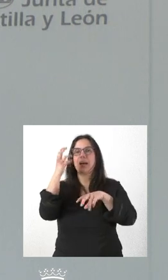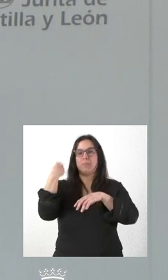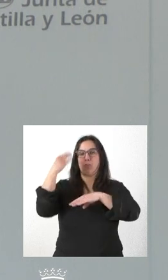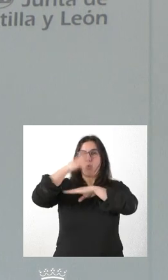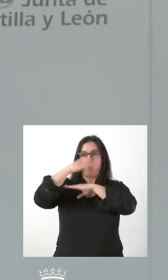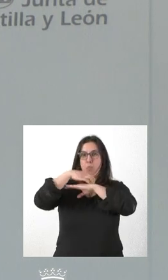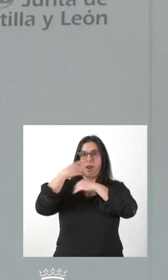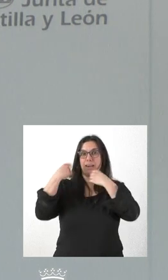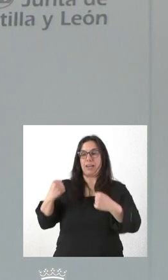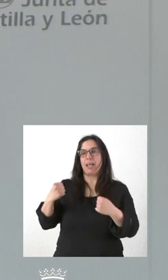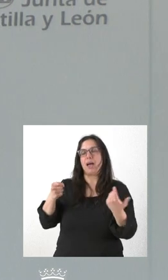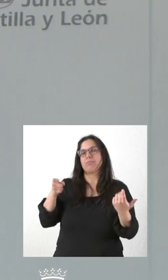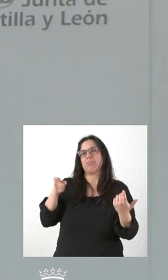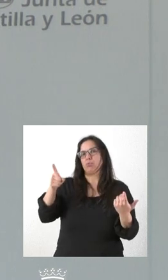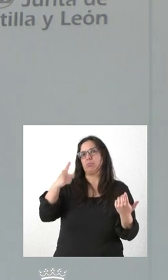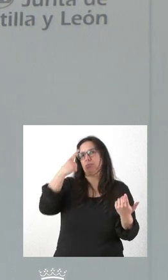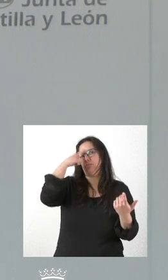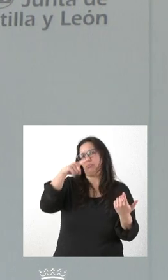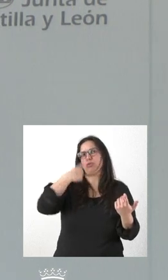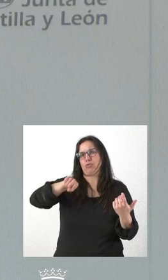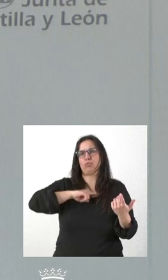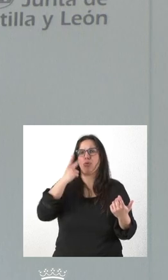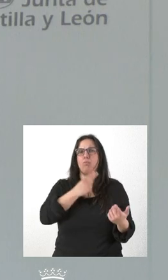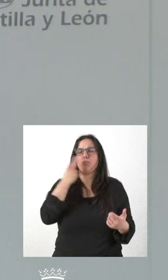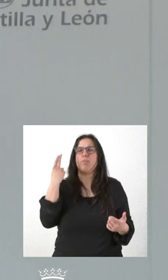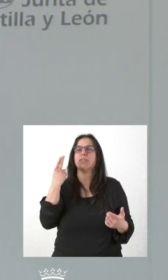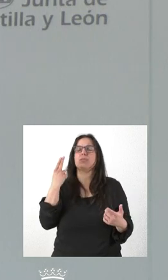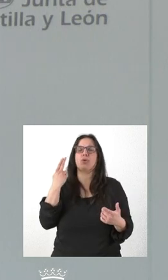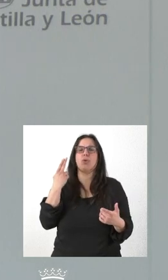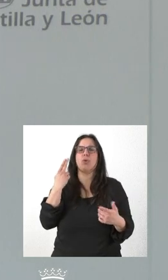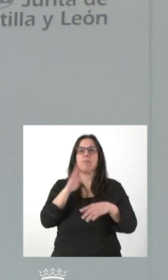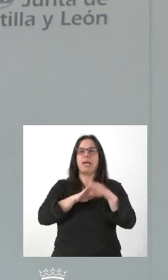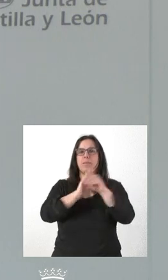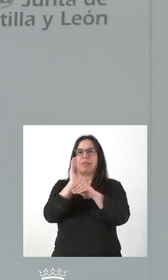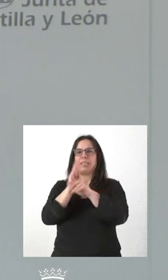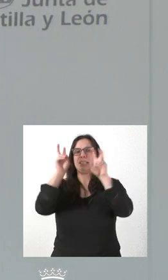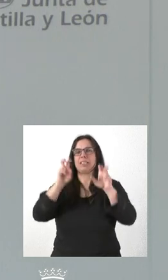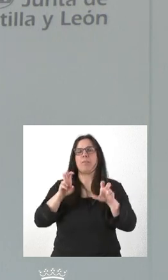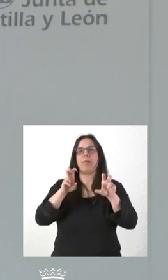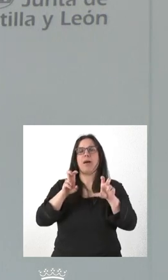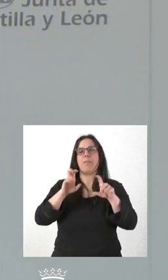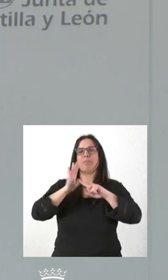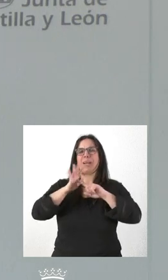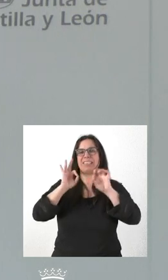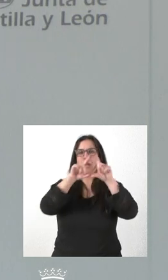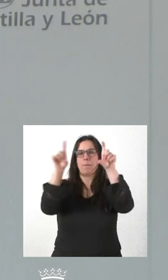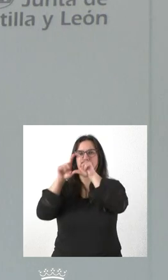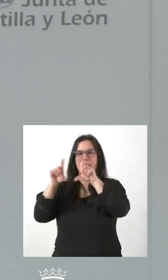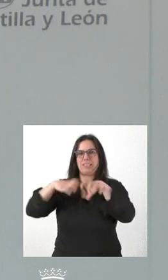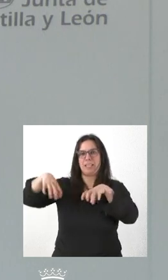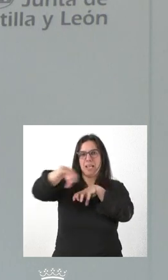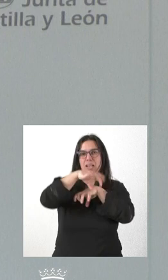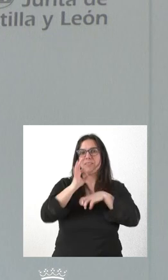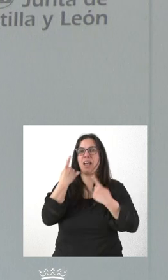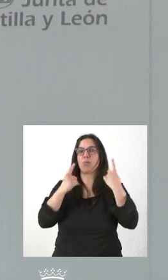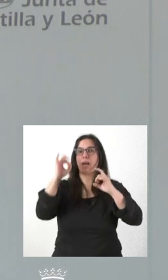claramente nuestro compromiso con las inversiones en ese parque empresarial. Es verdad que hay algunas iniciativas empresariales